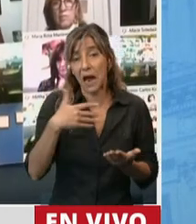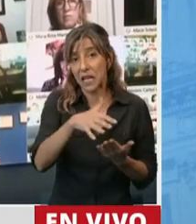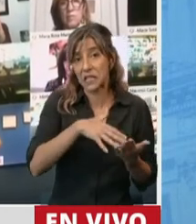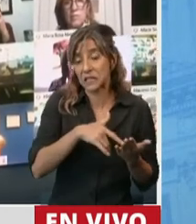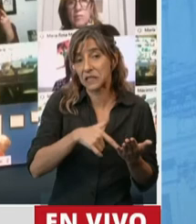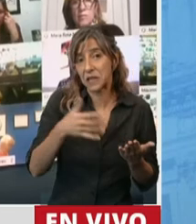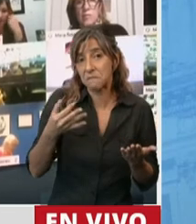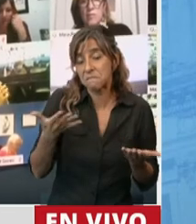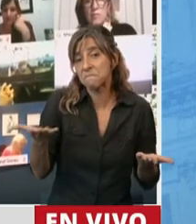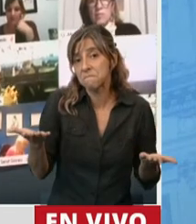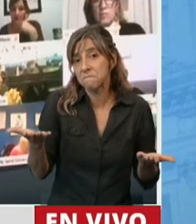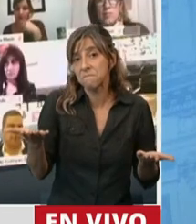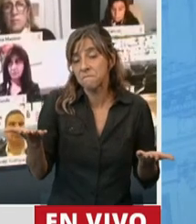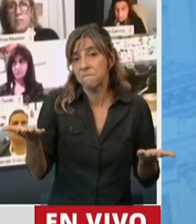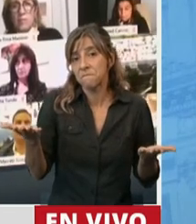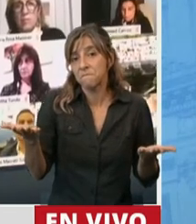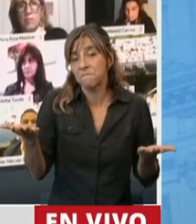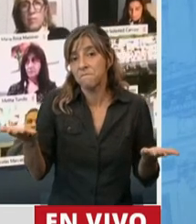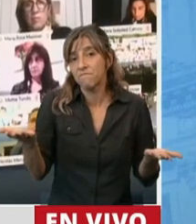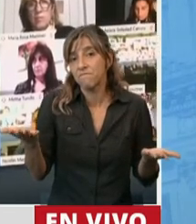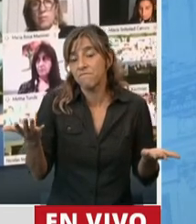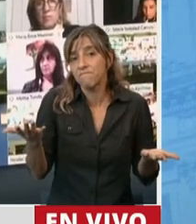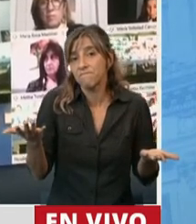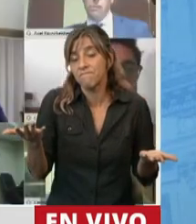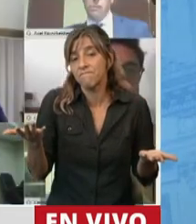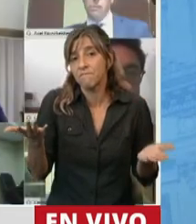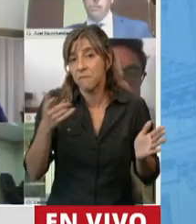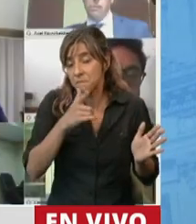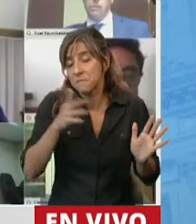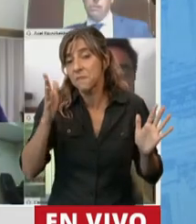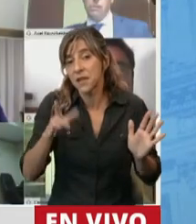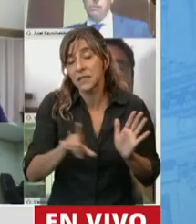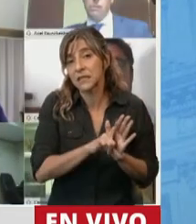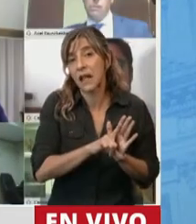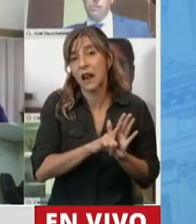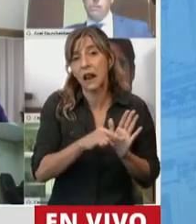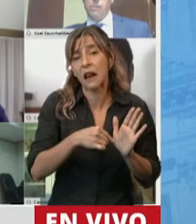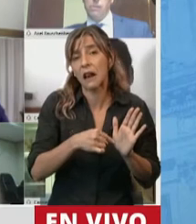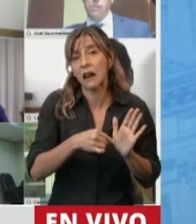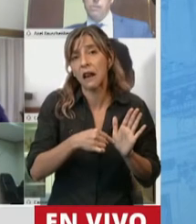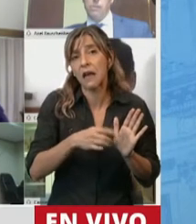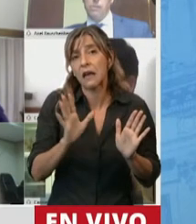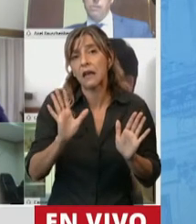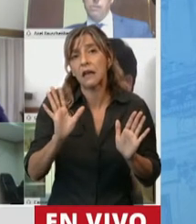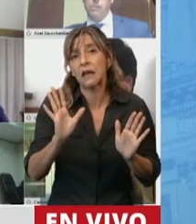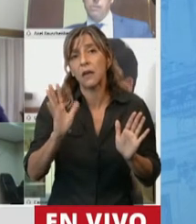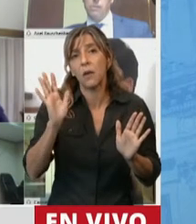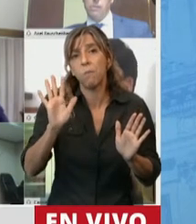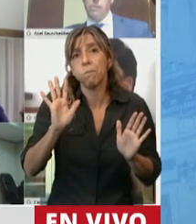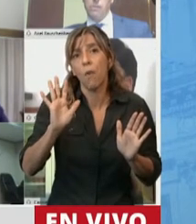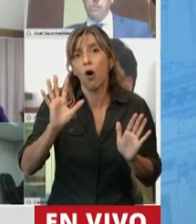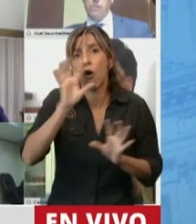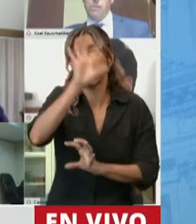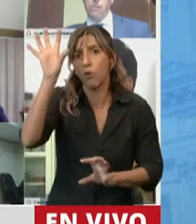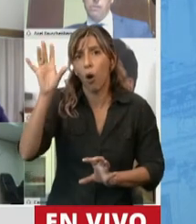estamos ante una ley que es de naturaleza federal que pretendemos